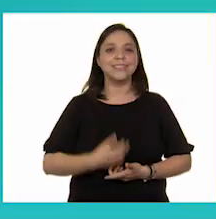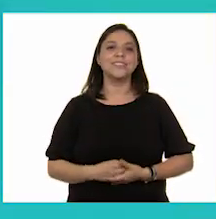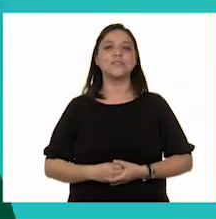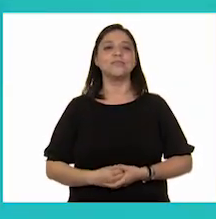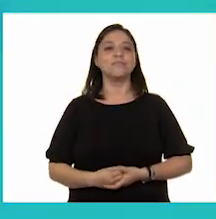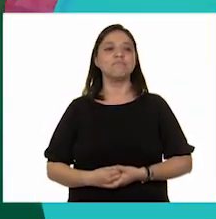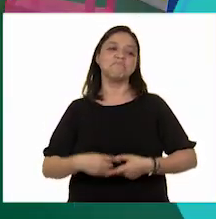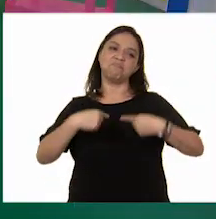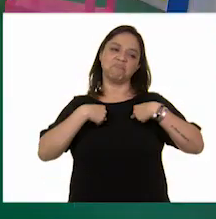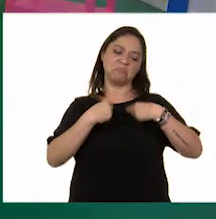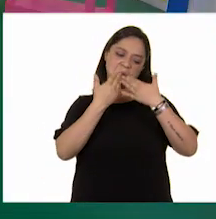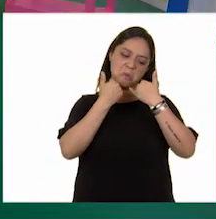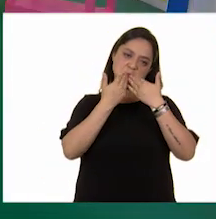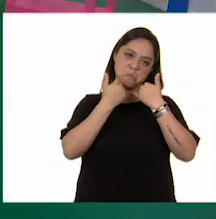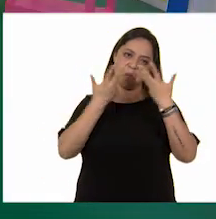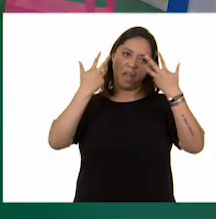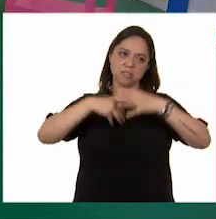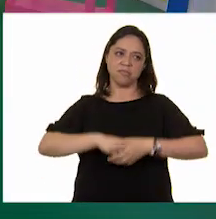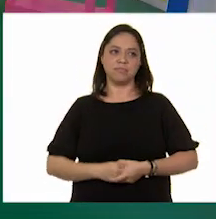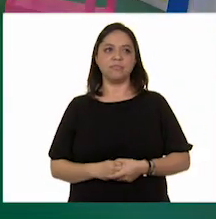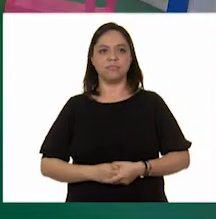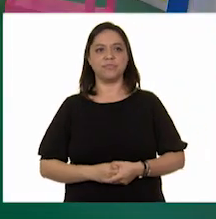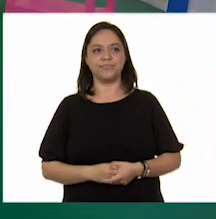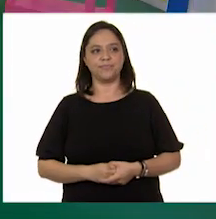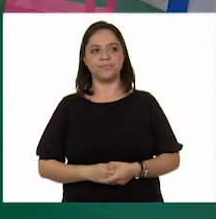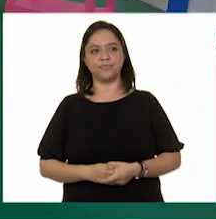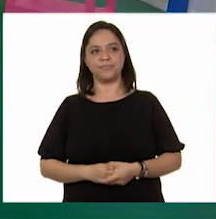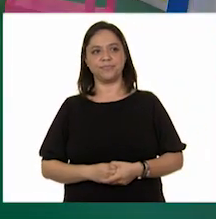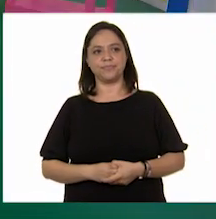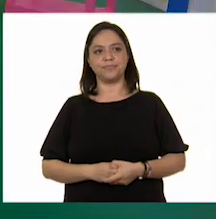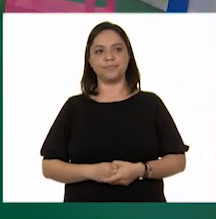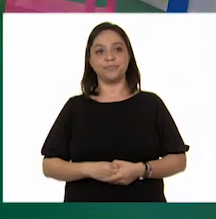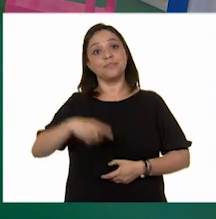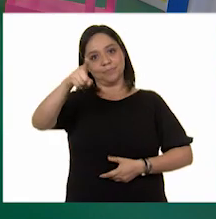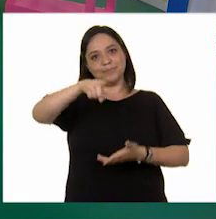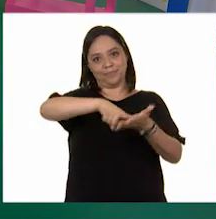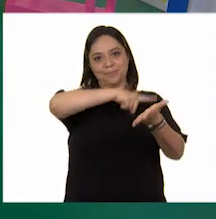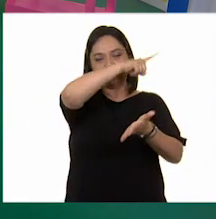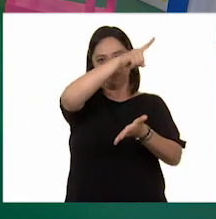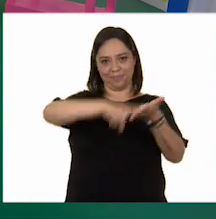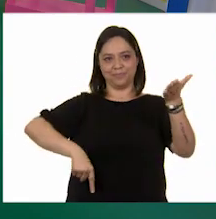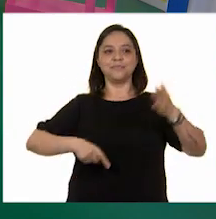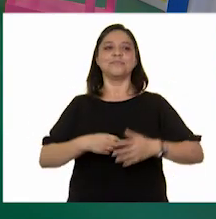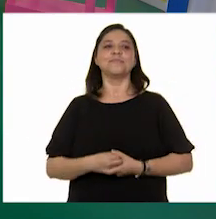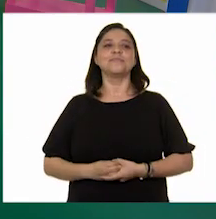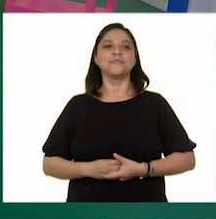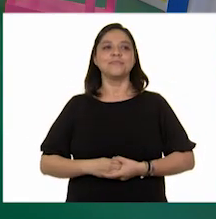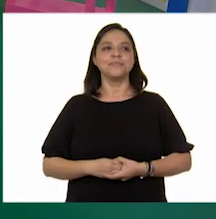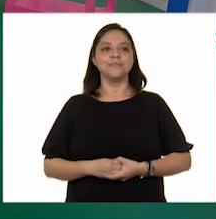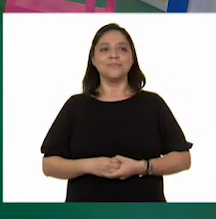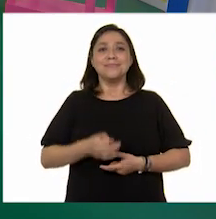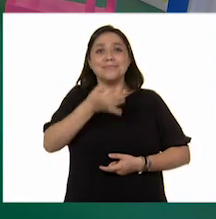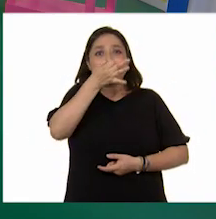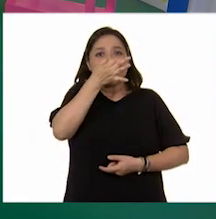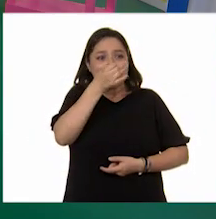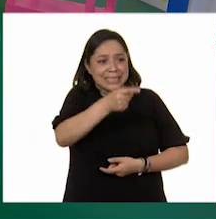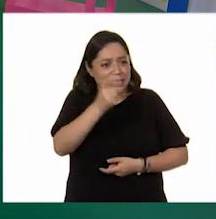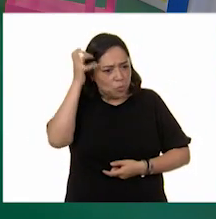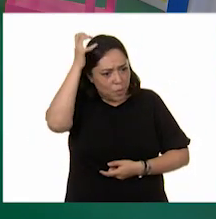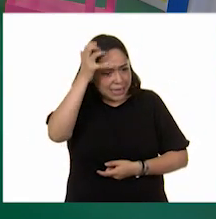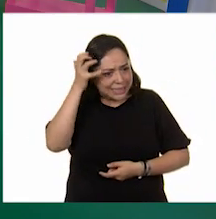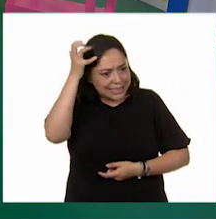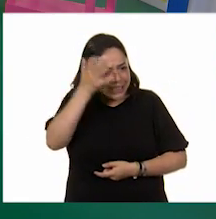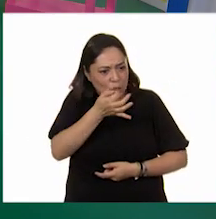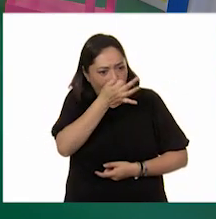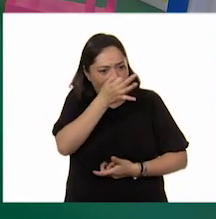No, no, yo no la tengo. Bueno, pues hay que ponerte tu marca como ya está. Ya casi, ya nada más te falta una, Panchito, y estás a punto